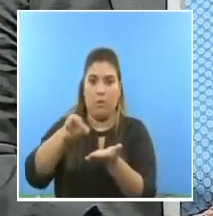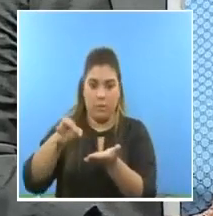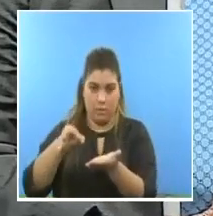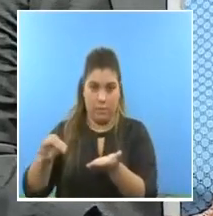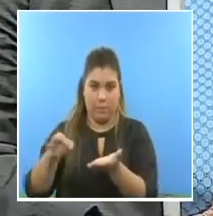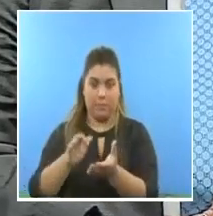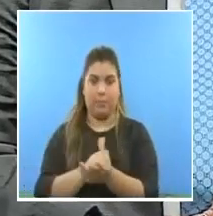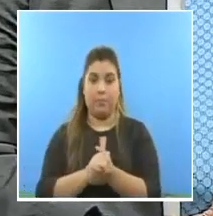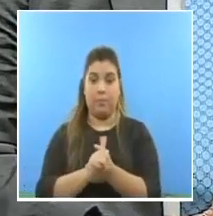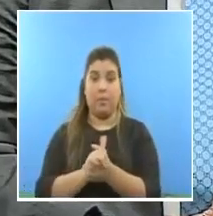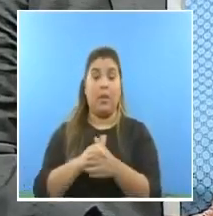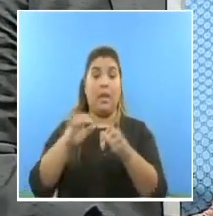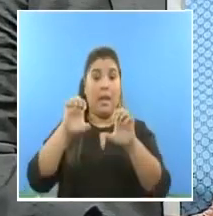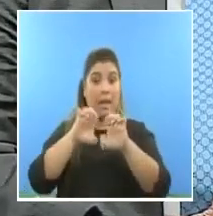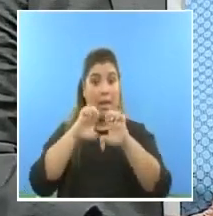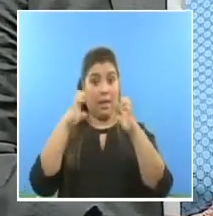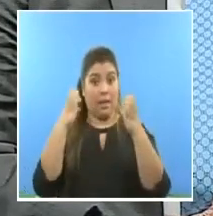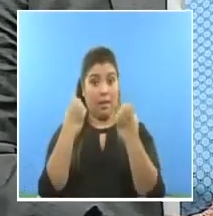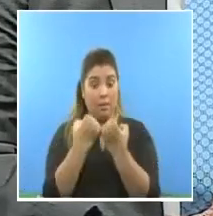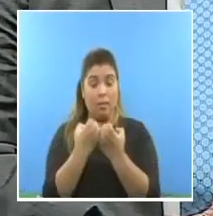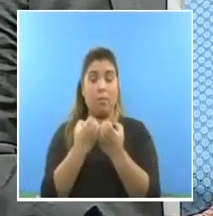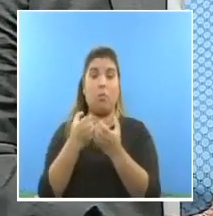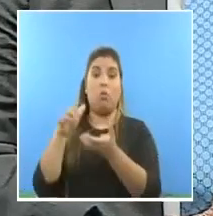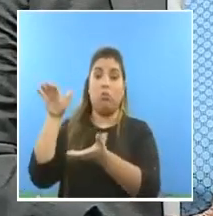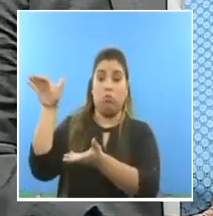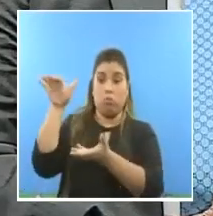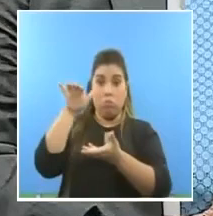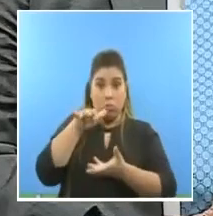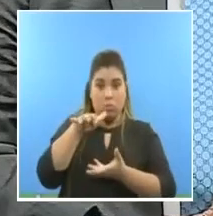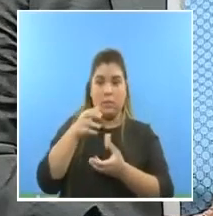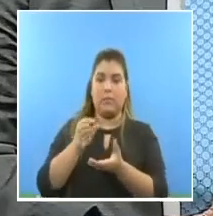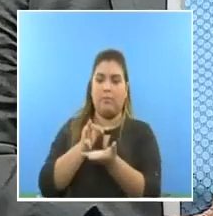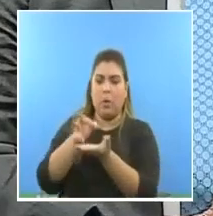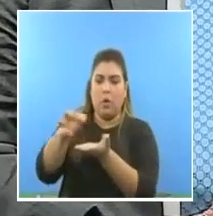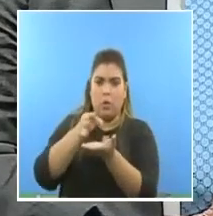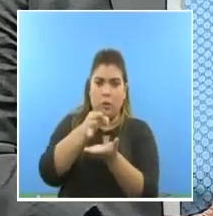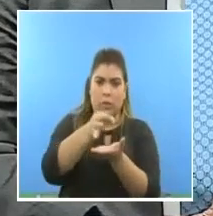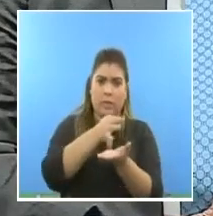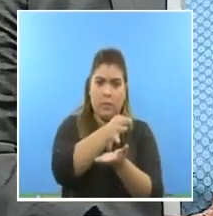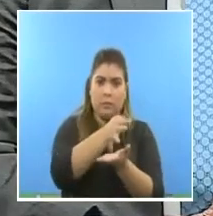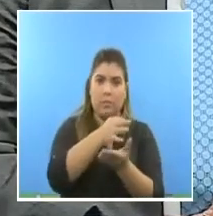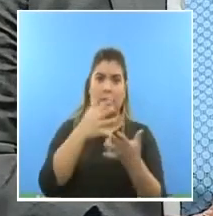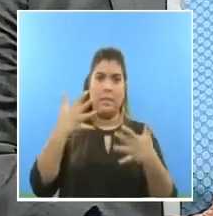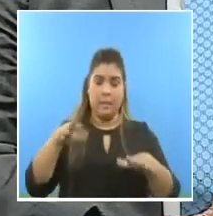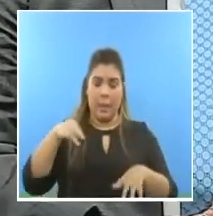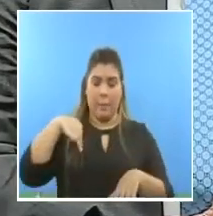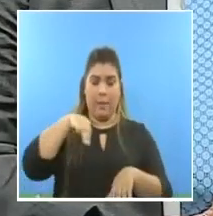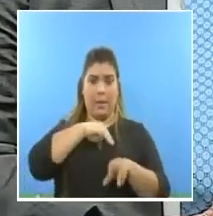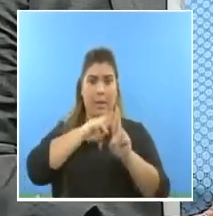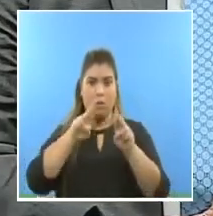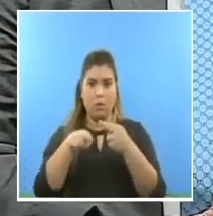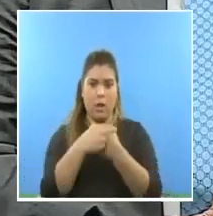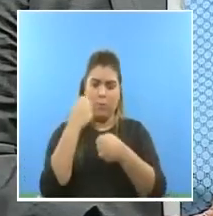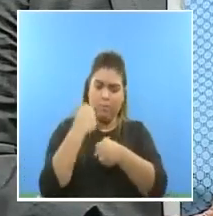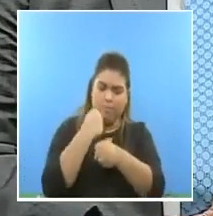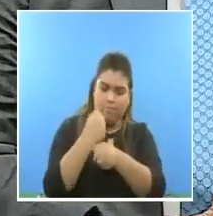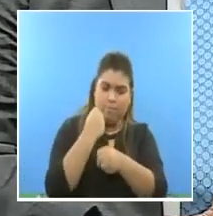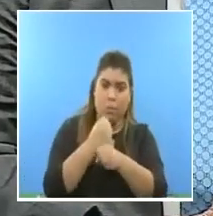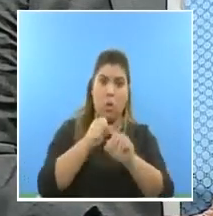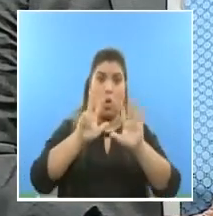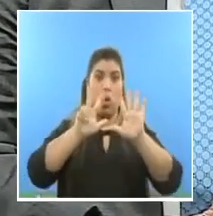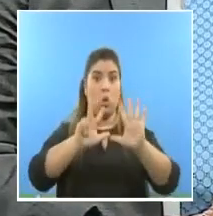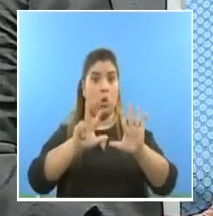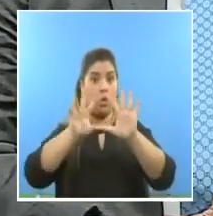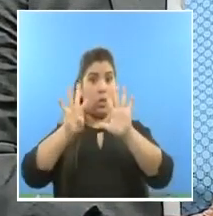constitución de estos equipos estamos trabajando en más de 89 corregimientos a nivel